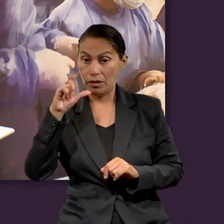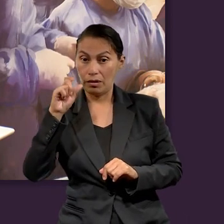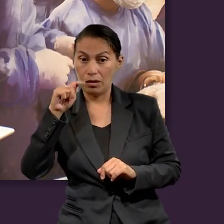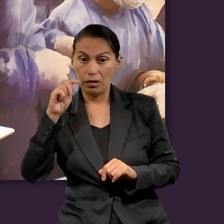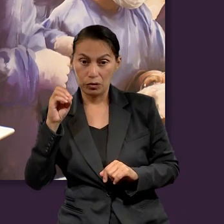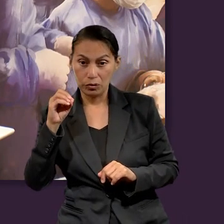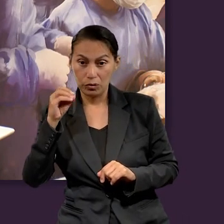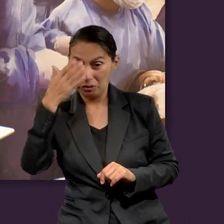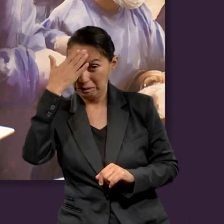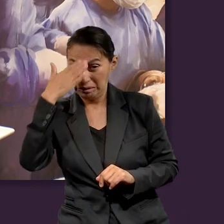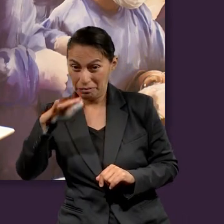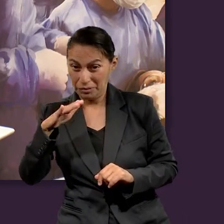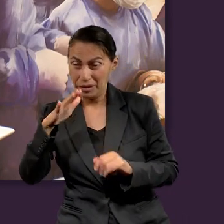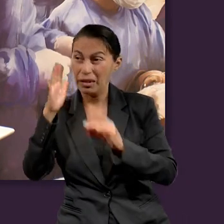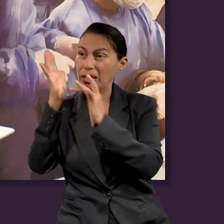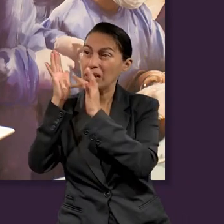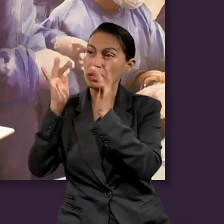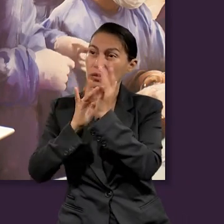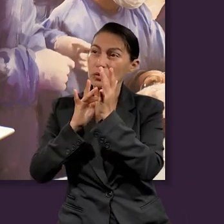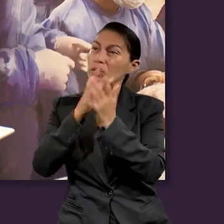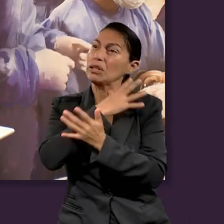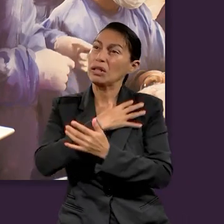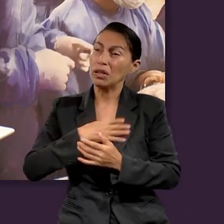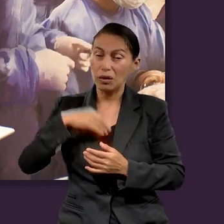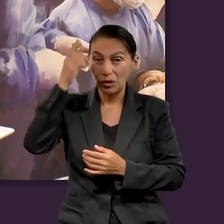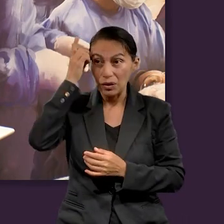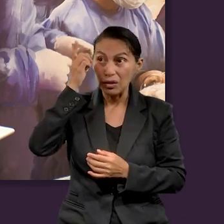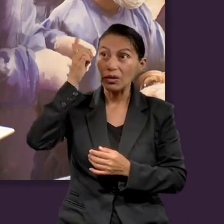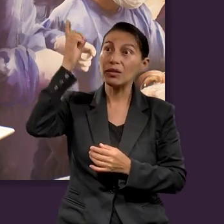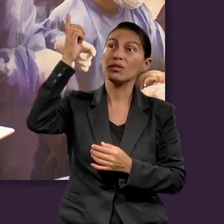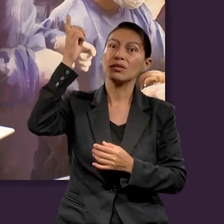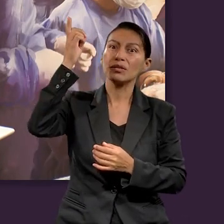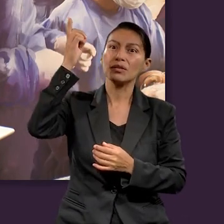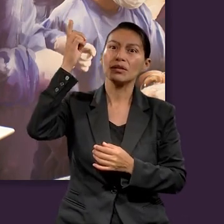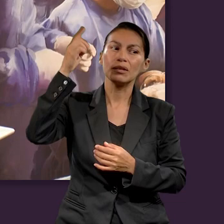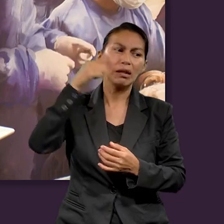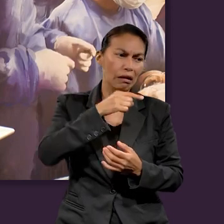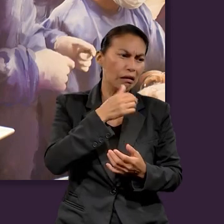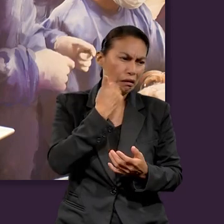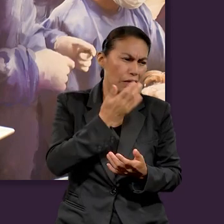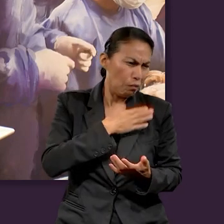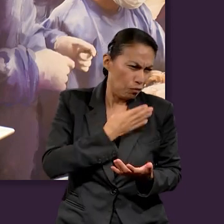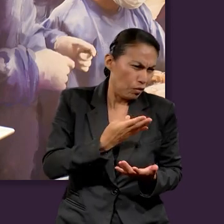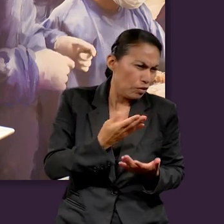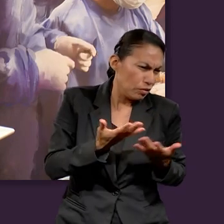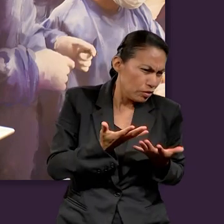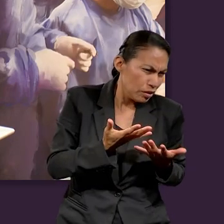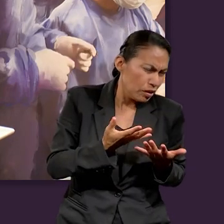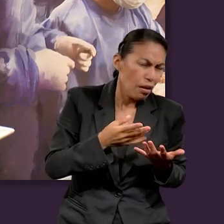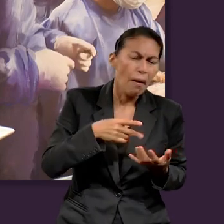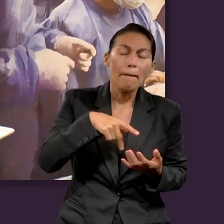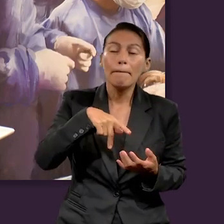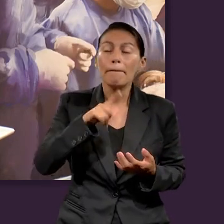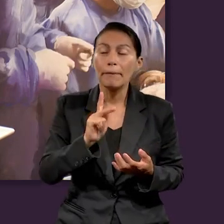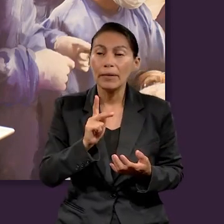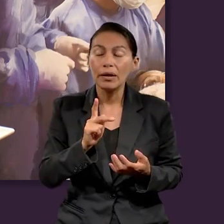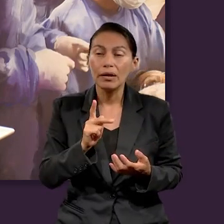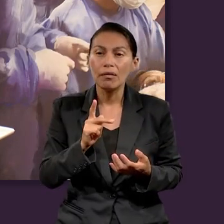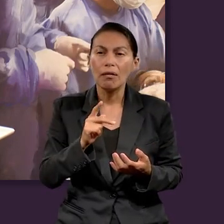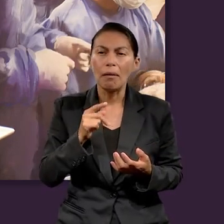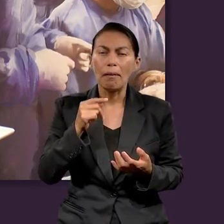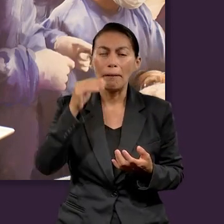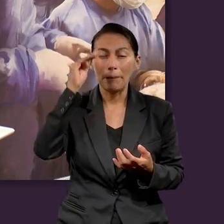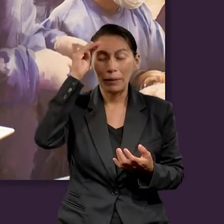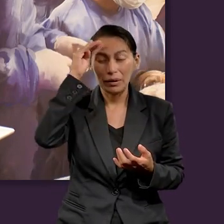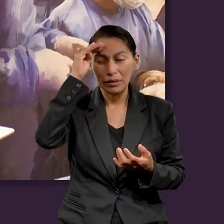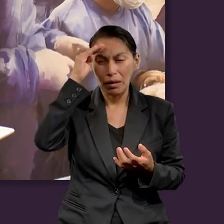Jesús era el hijo de Dios, y al entender eso, él quería hacer algo bueno, pero en su